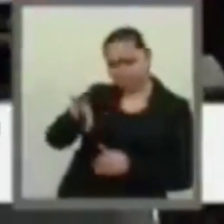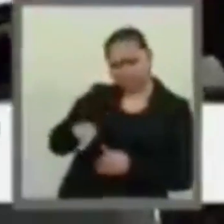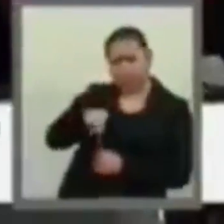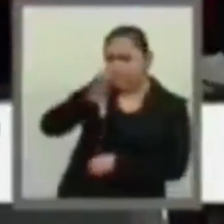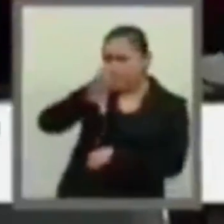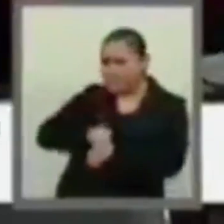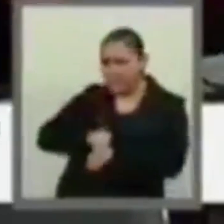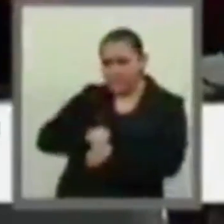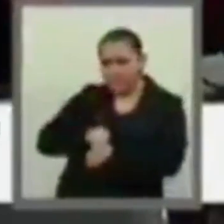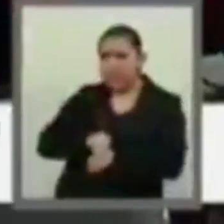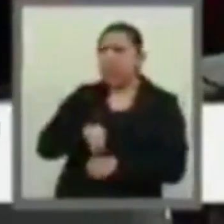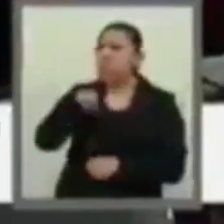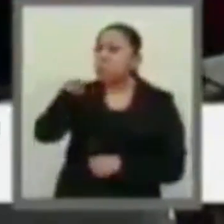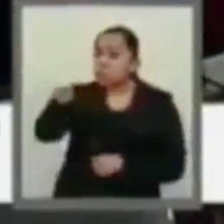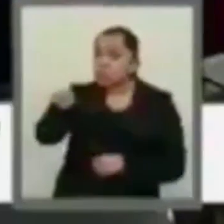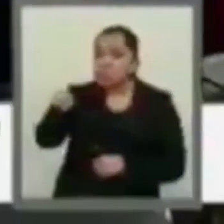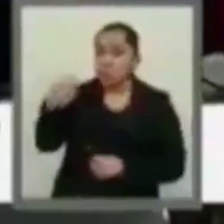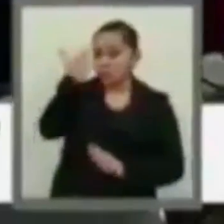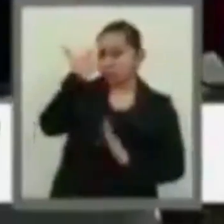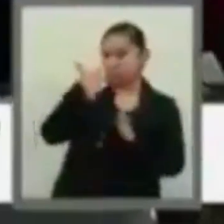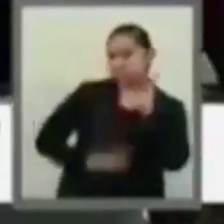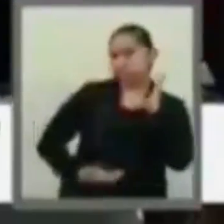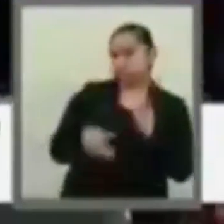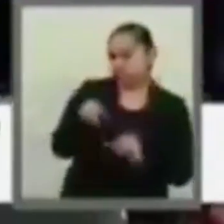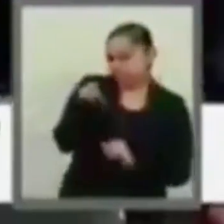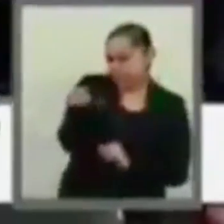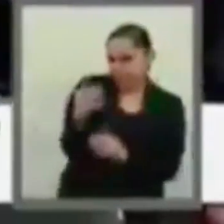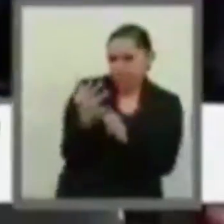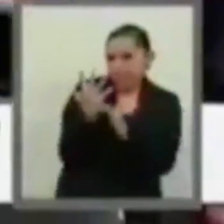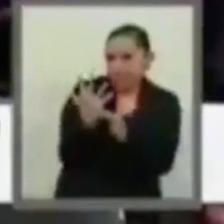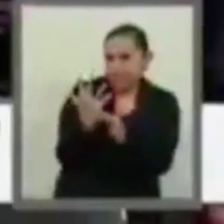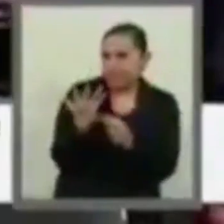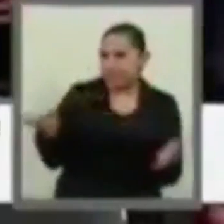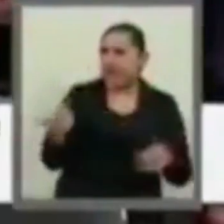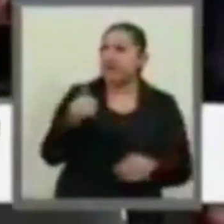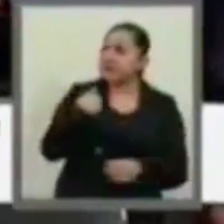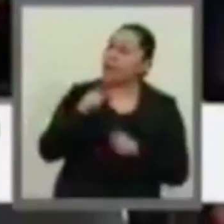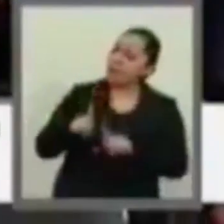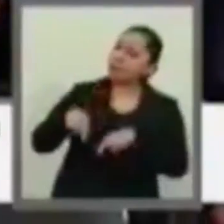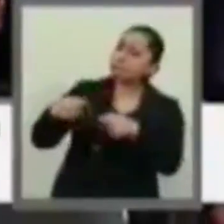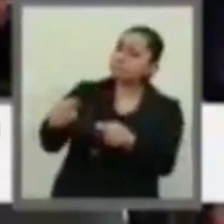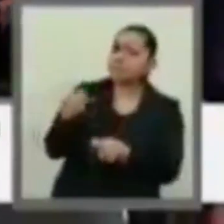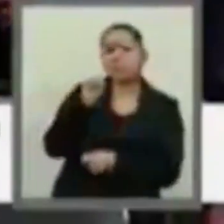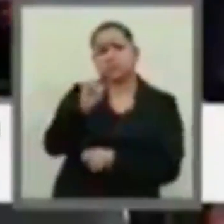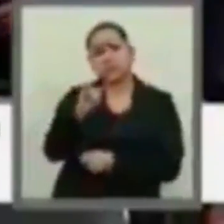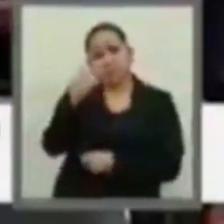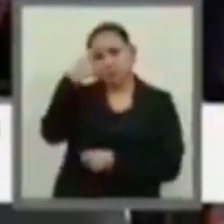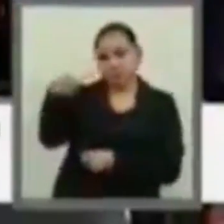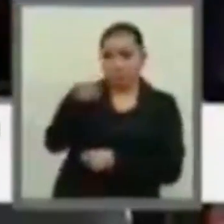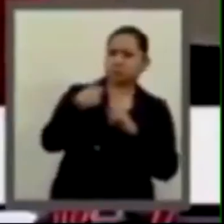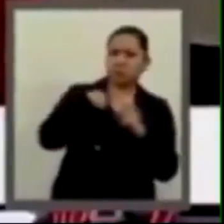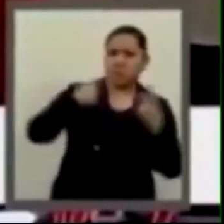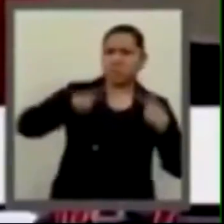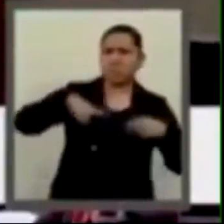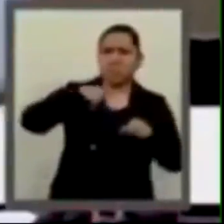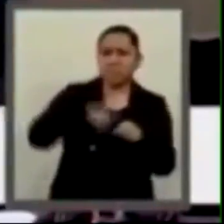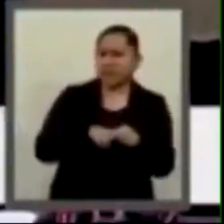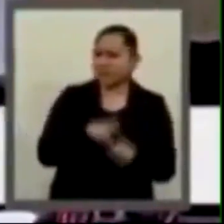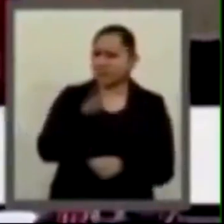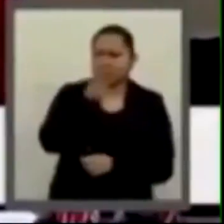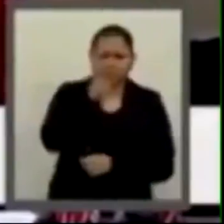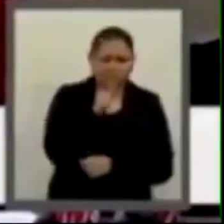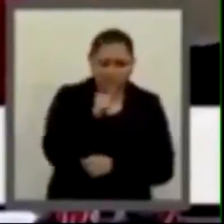usted fue el agresor. No le voy a conceder el uso de la palabra. Para